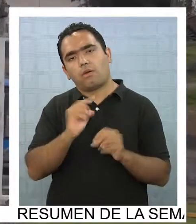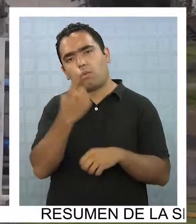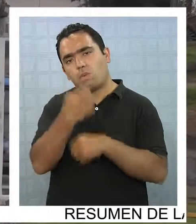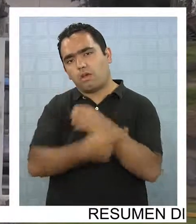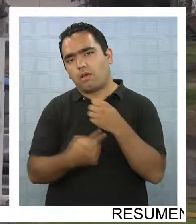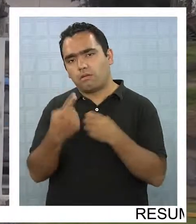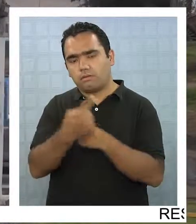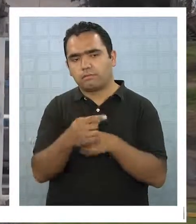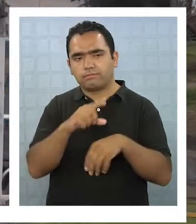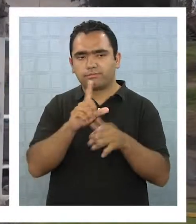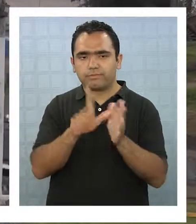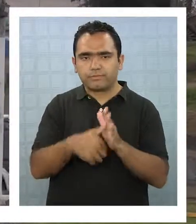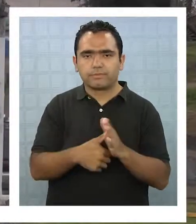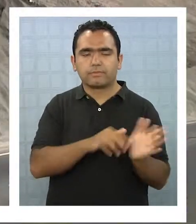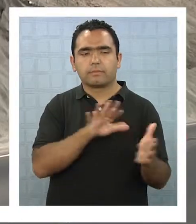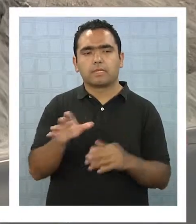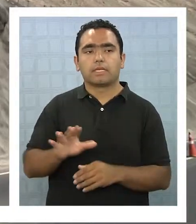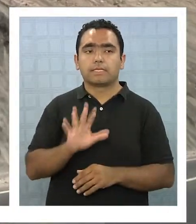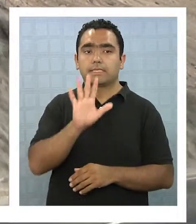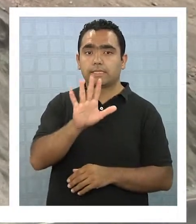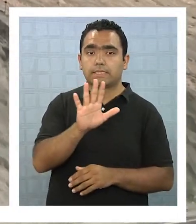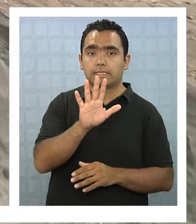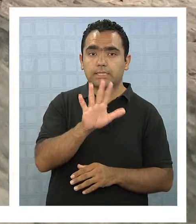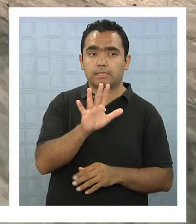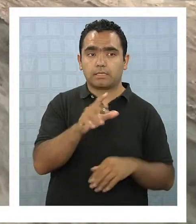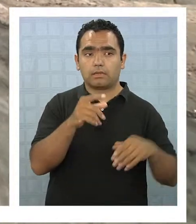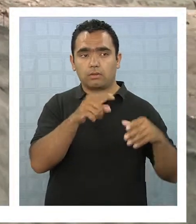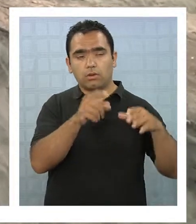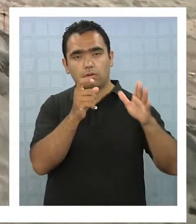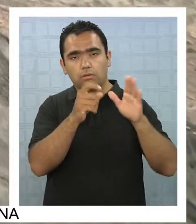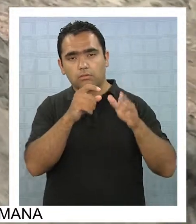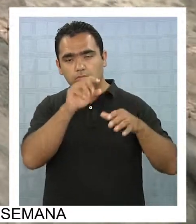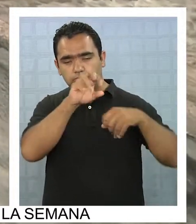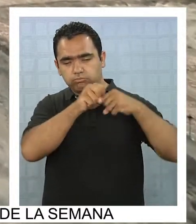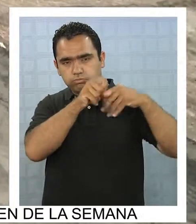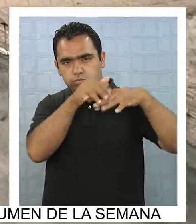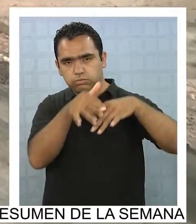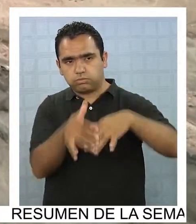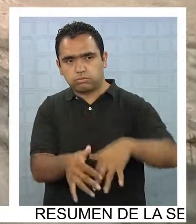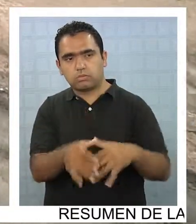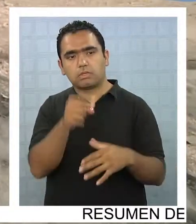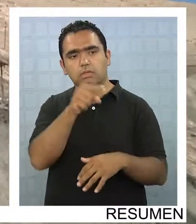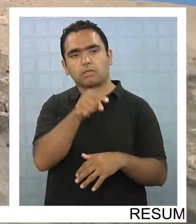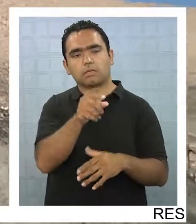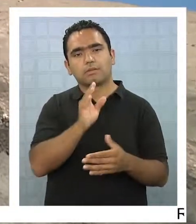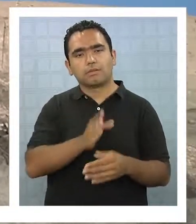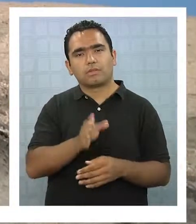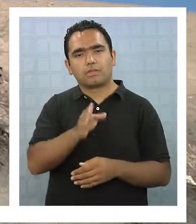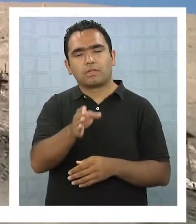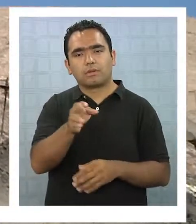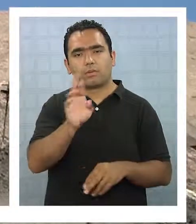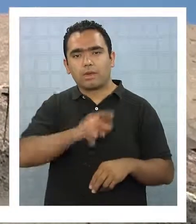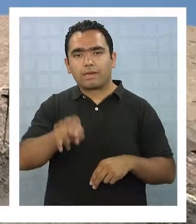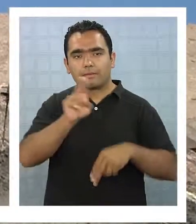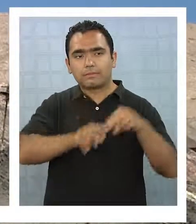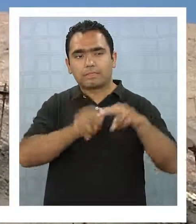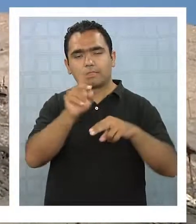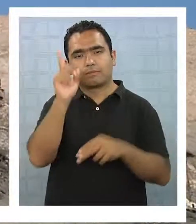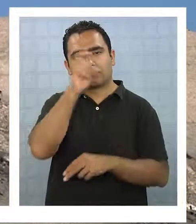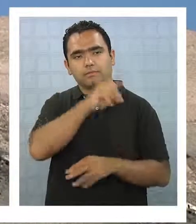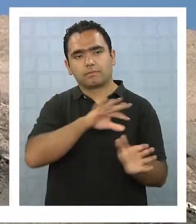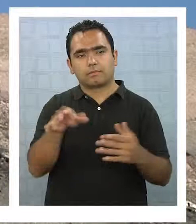subida. Al menos cinco puntos, fisuras y desprendimientos en la vía generan que sigan las reparaciones en la carretera.